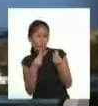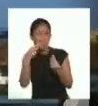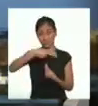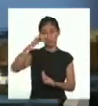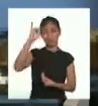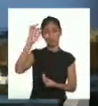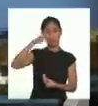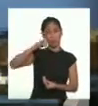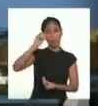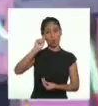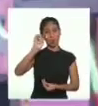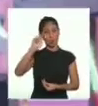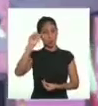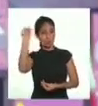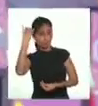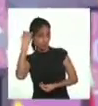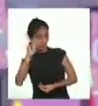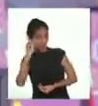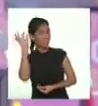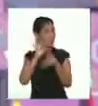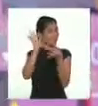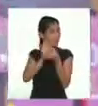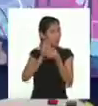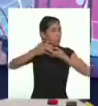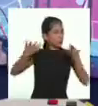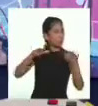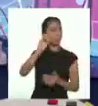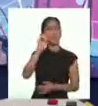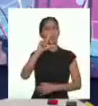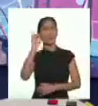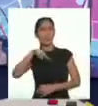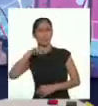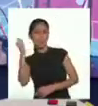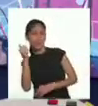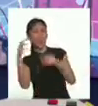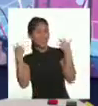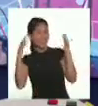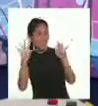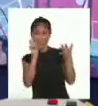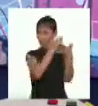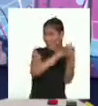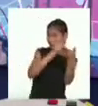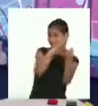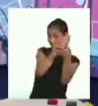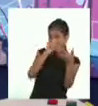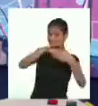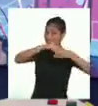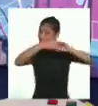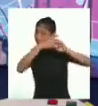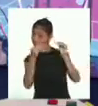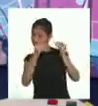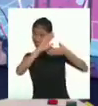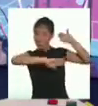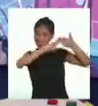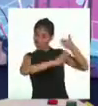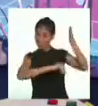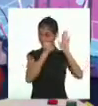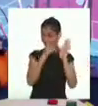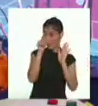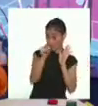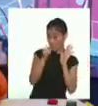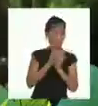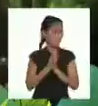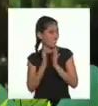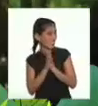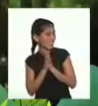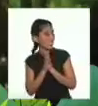muchas hipótesis. ¡Exacto! Entonces, Olinda, ¿estás lista para escribir esta leyenda en el periódico de tu